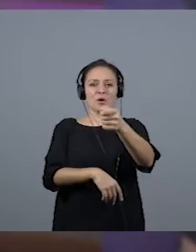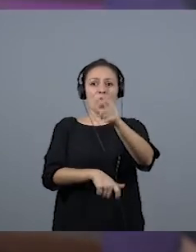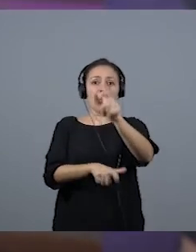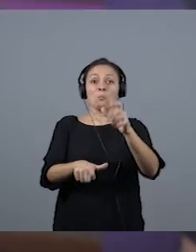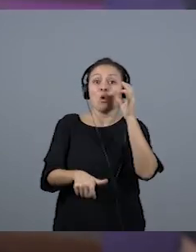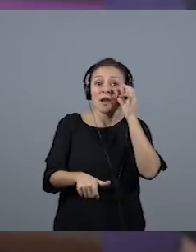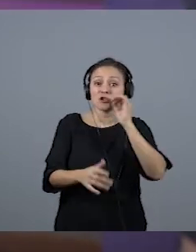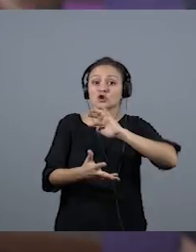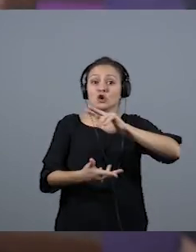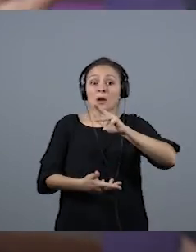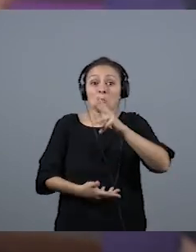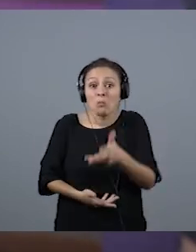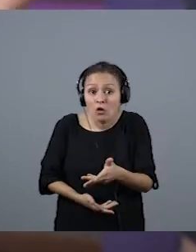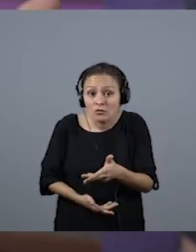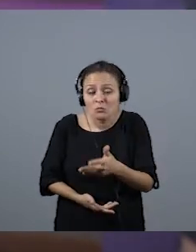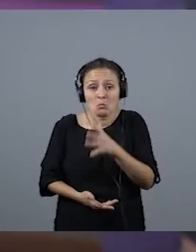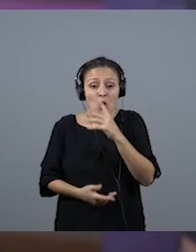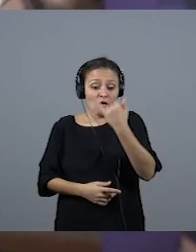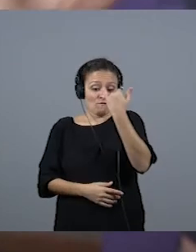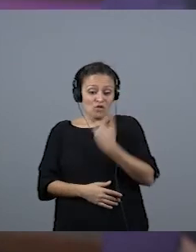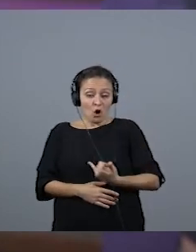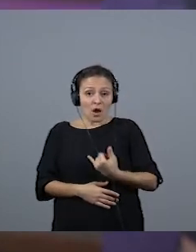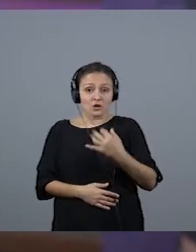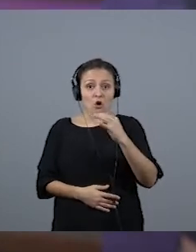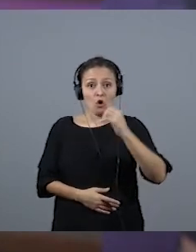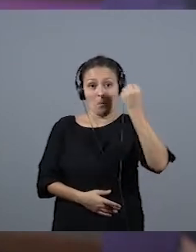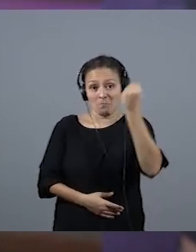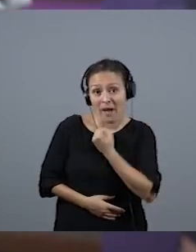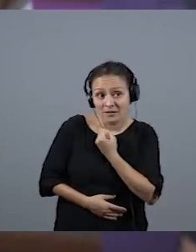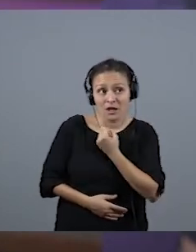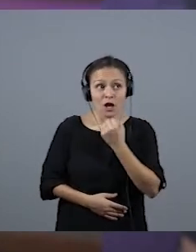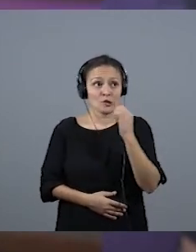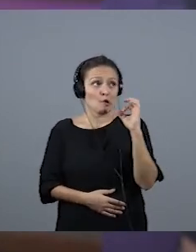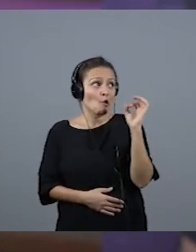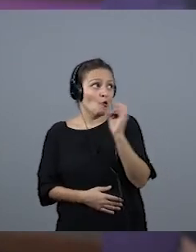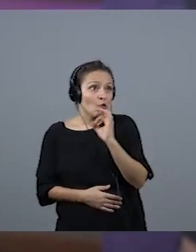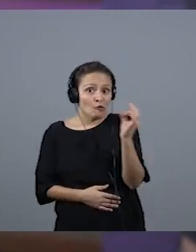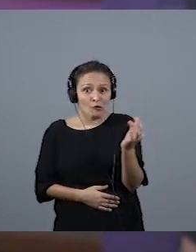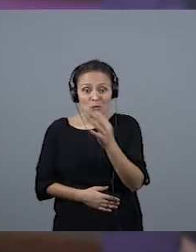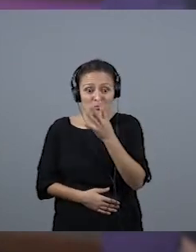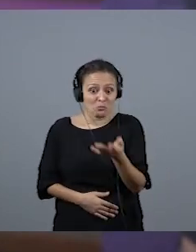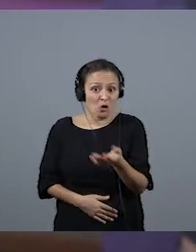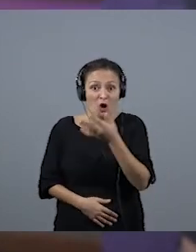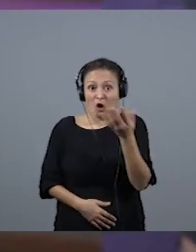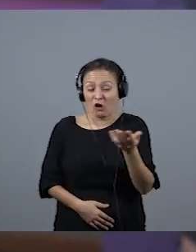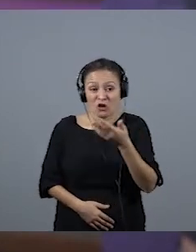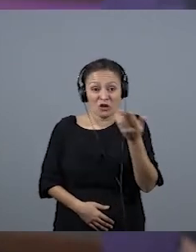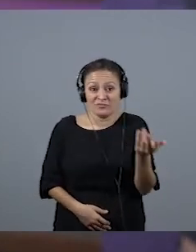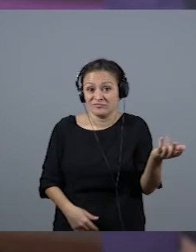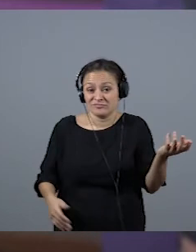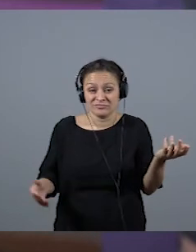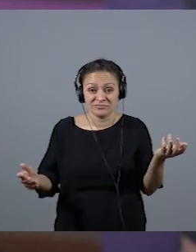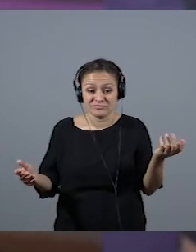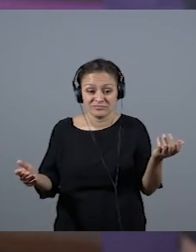porque o nos han violado o nos han asesinado o porque, bueno, algún...